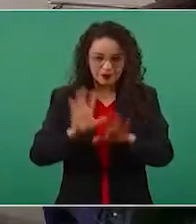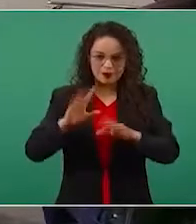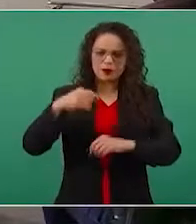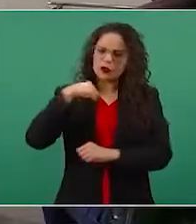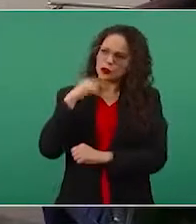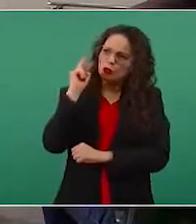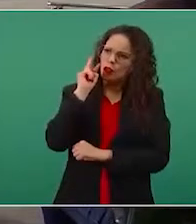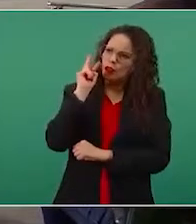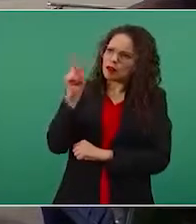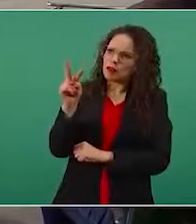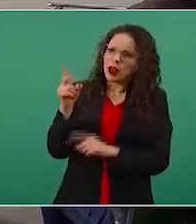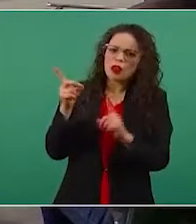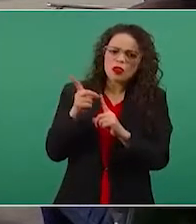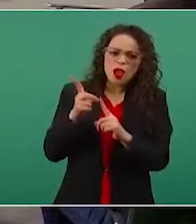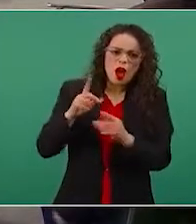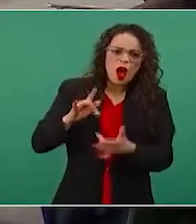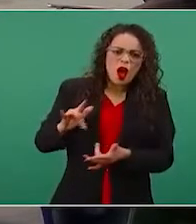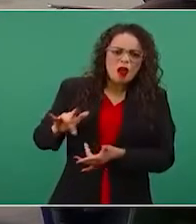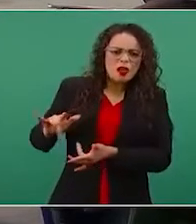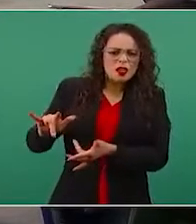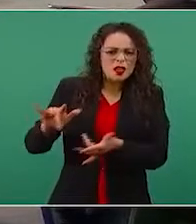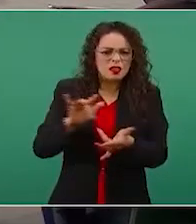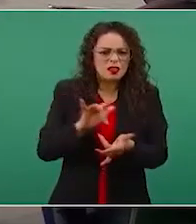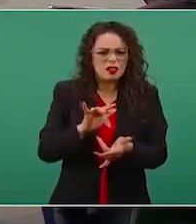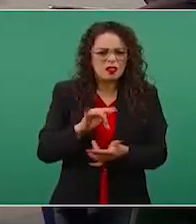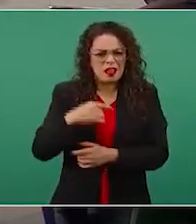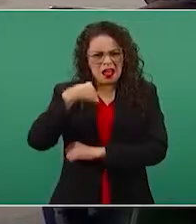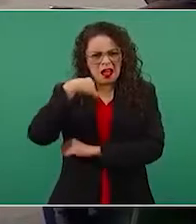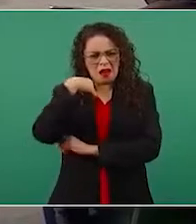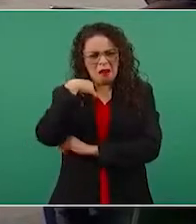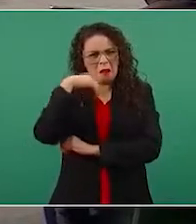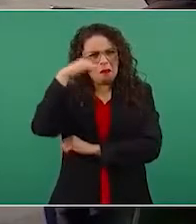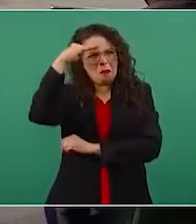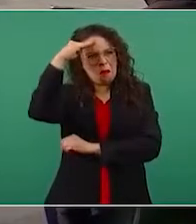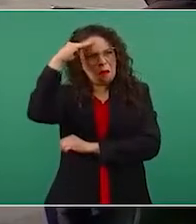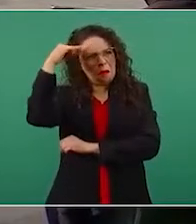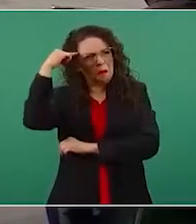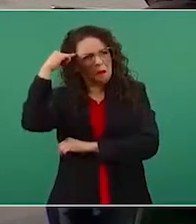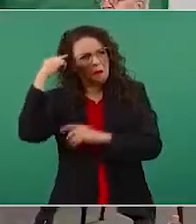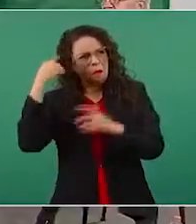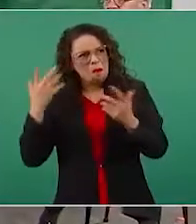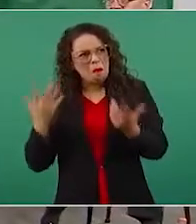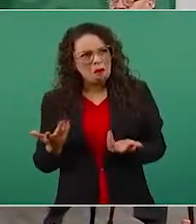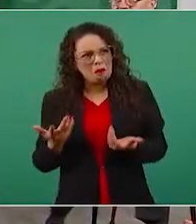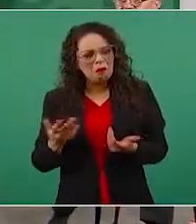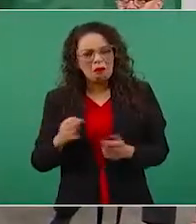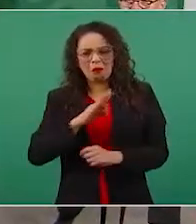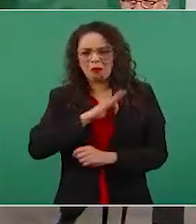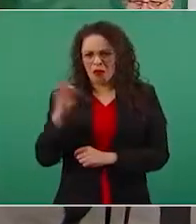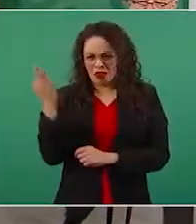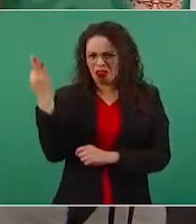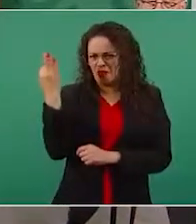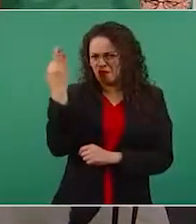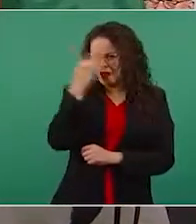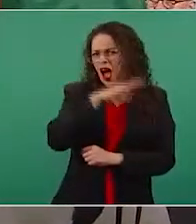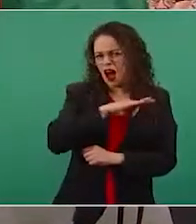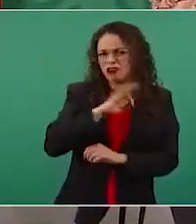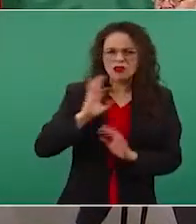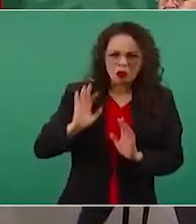vi en las redes sociales y pensé que podía ser una noticia falsa.